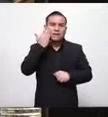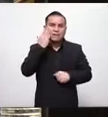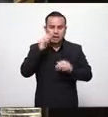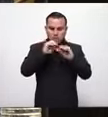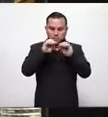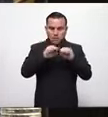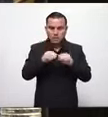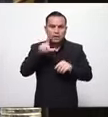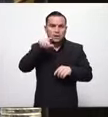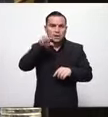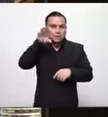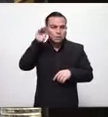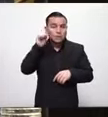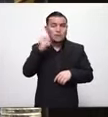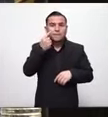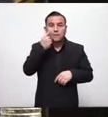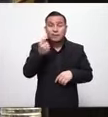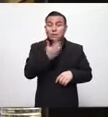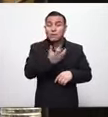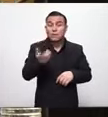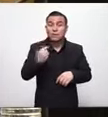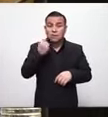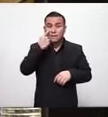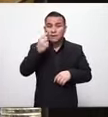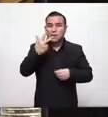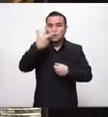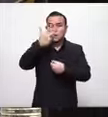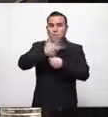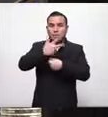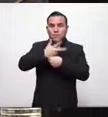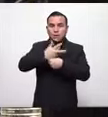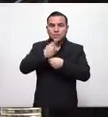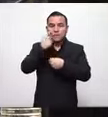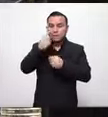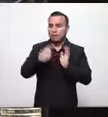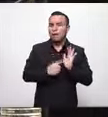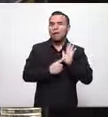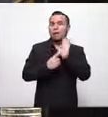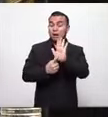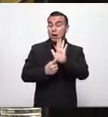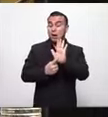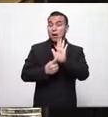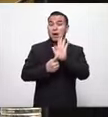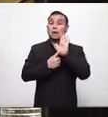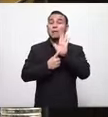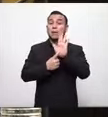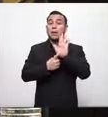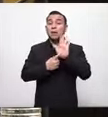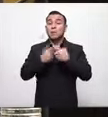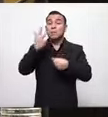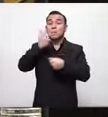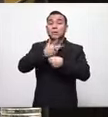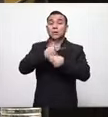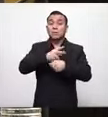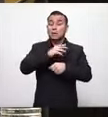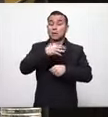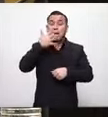había quienes estaban como poniéndonos a Guatemala de ejemplo y hay que hacer lo que hace Guatemala porque el presidente es médico